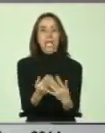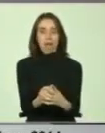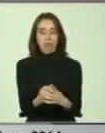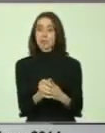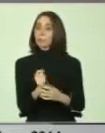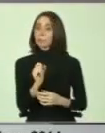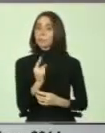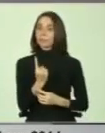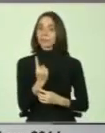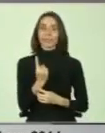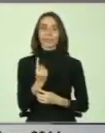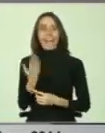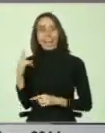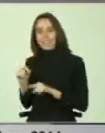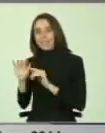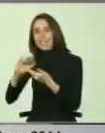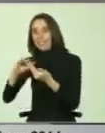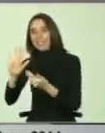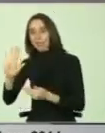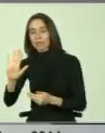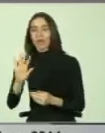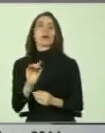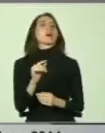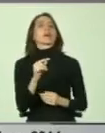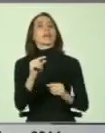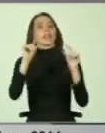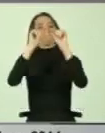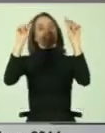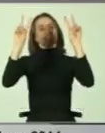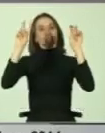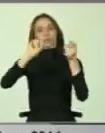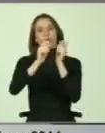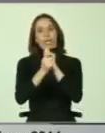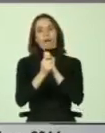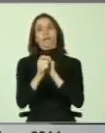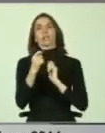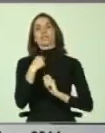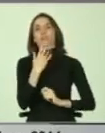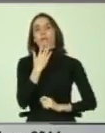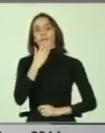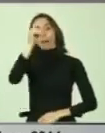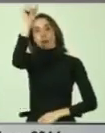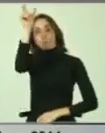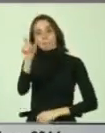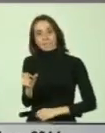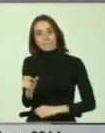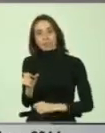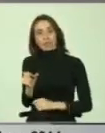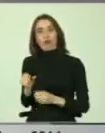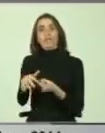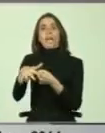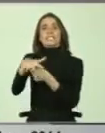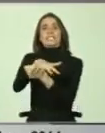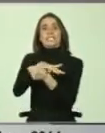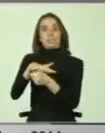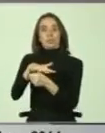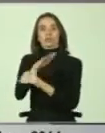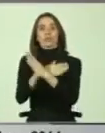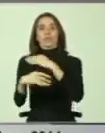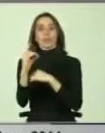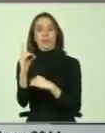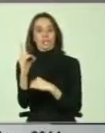Y primero, antes de empezar, disculpe, voy a modificar un poco el título, voy a hablar de personas en situación de discapacidad